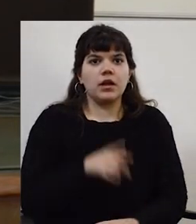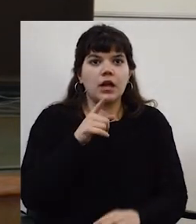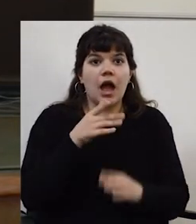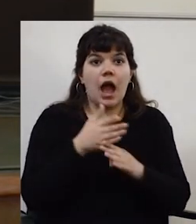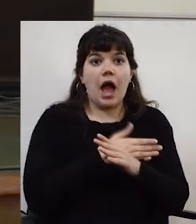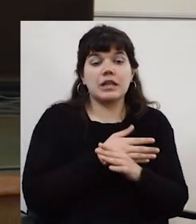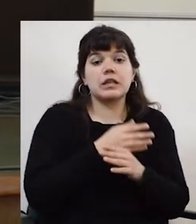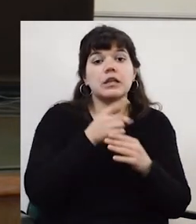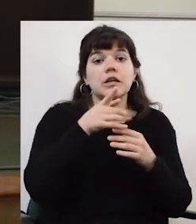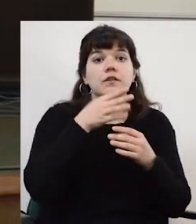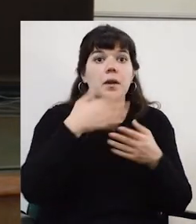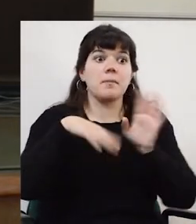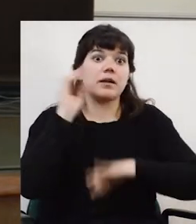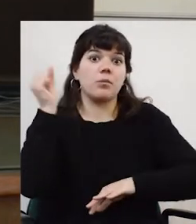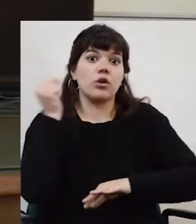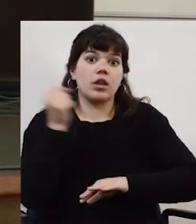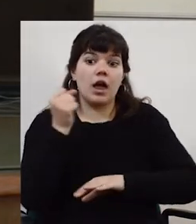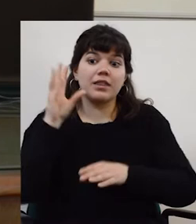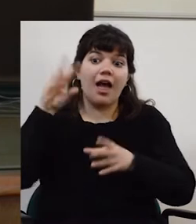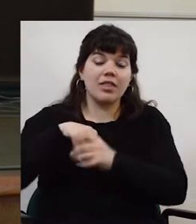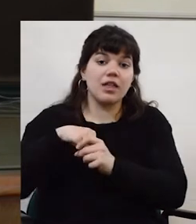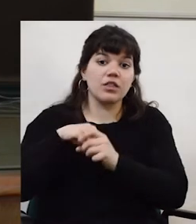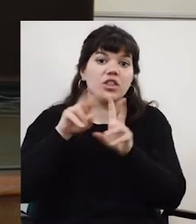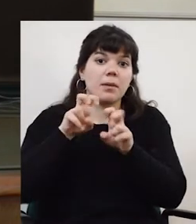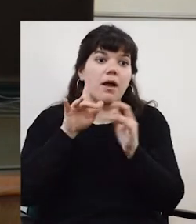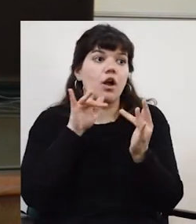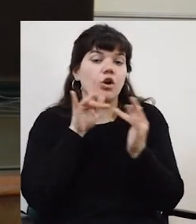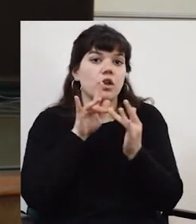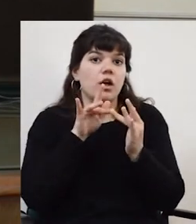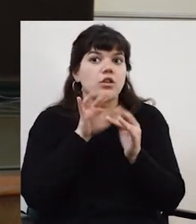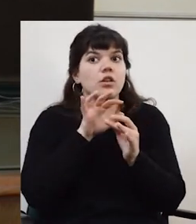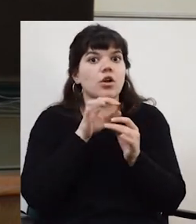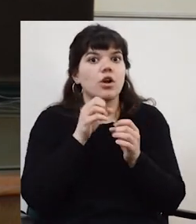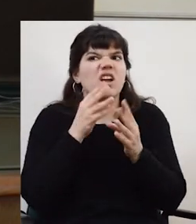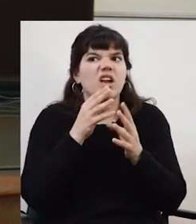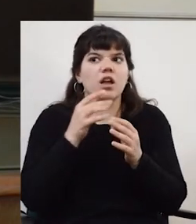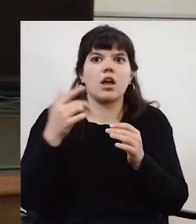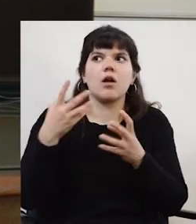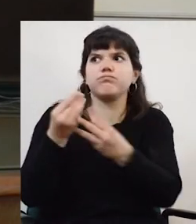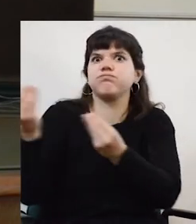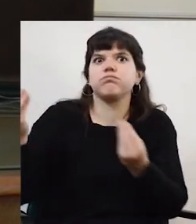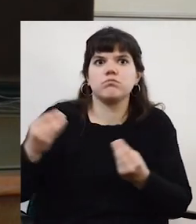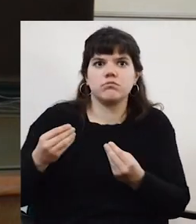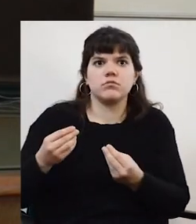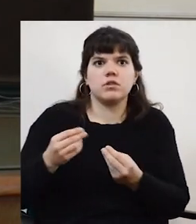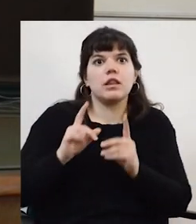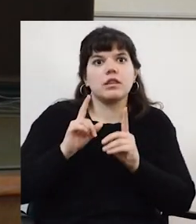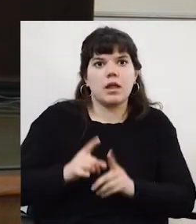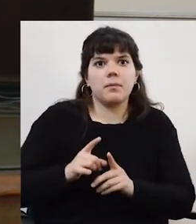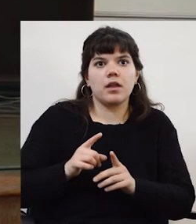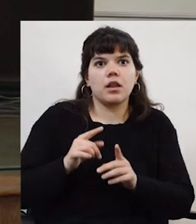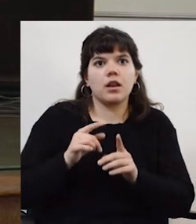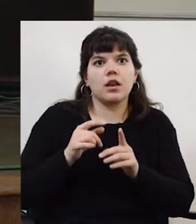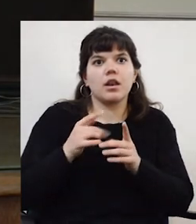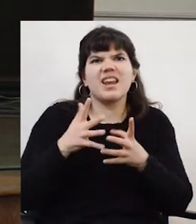Sencilla decías más importante el contenido de una red que tener muchas redes. Gonzalo avanzó un poco en esto que voy a